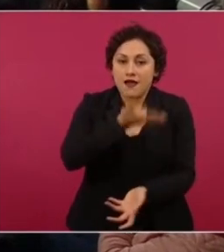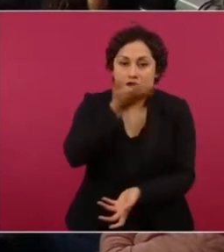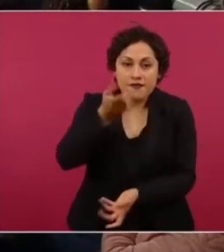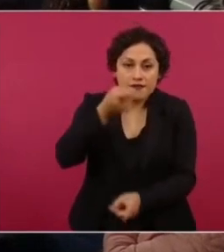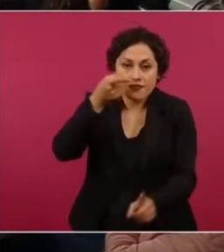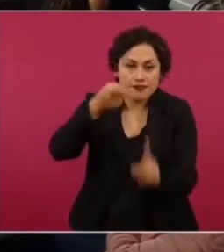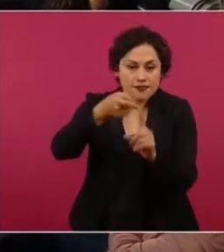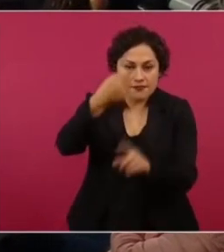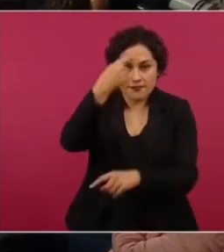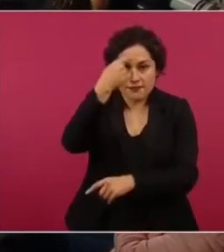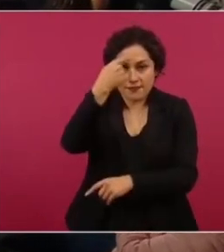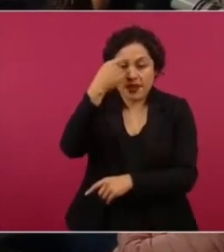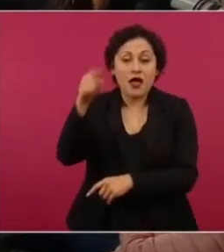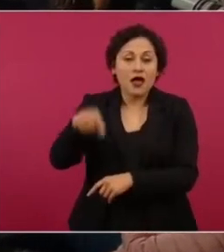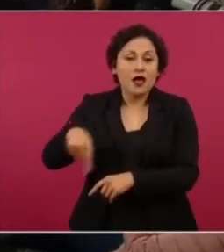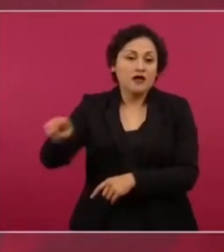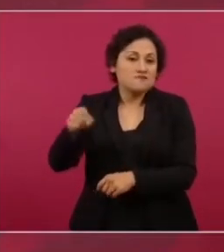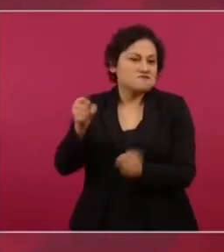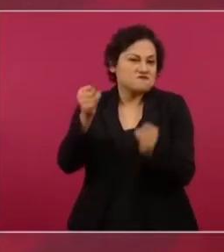acudir a la Corte